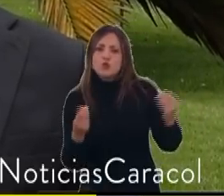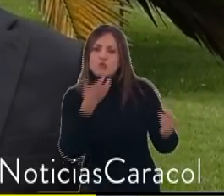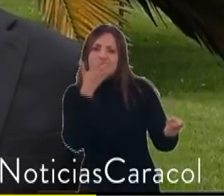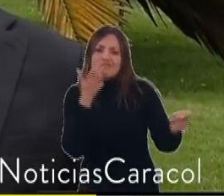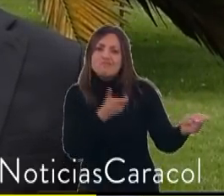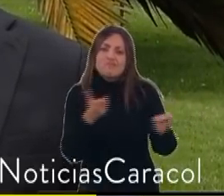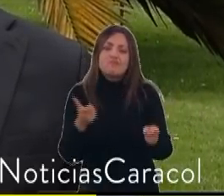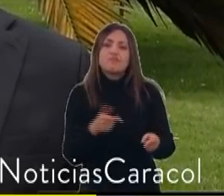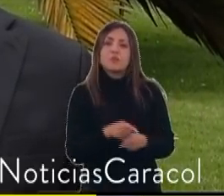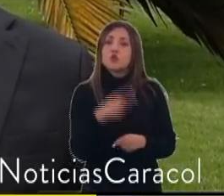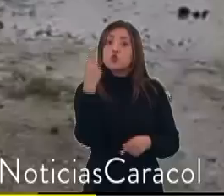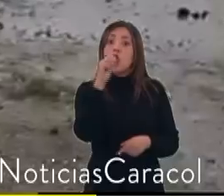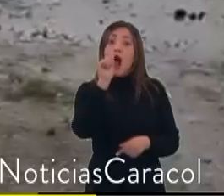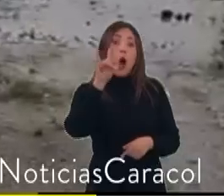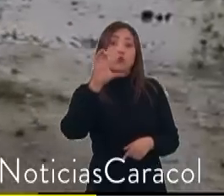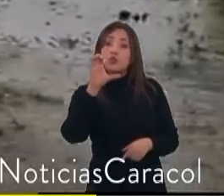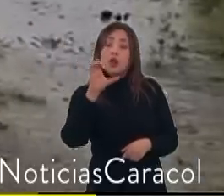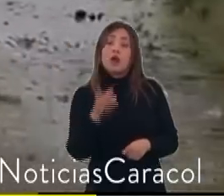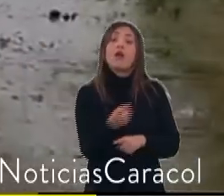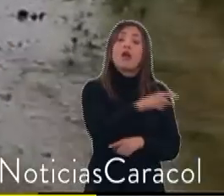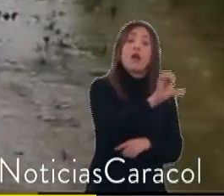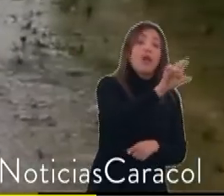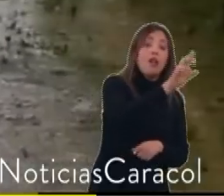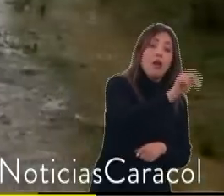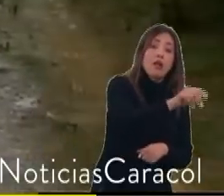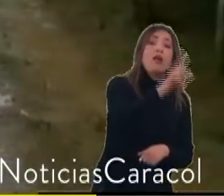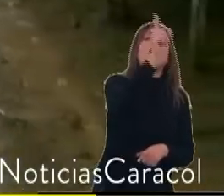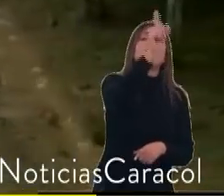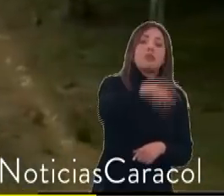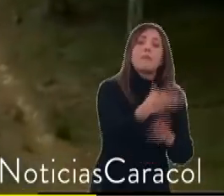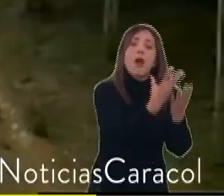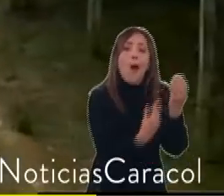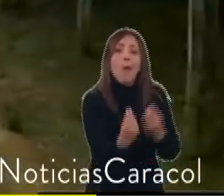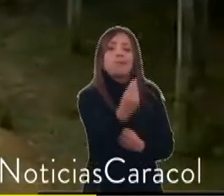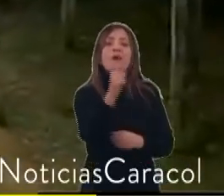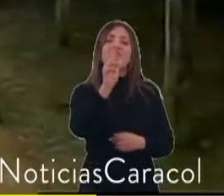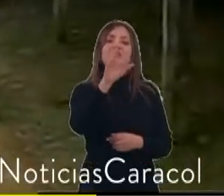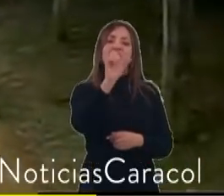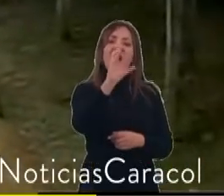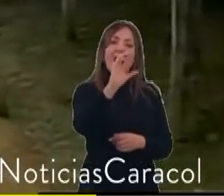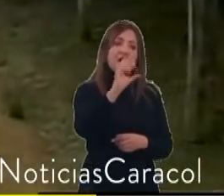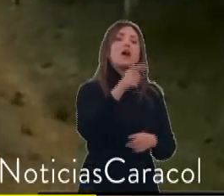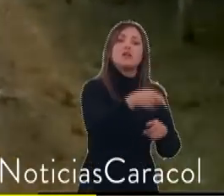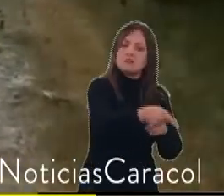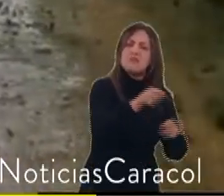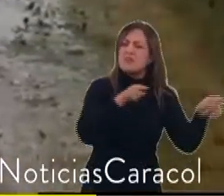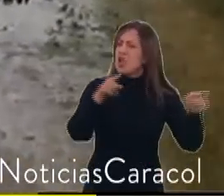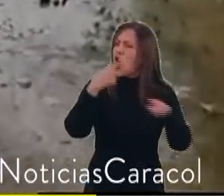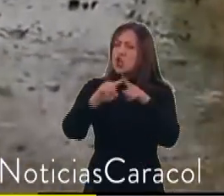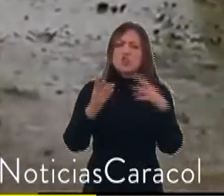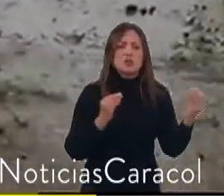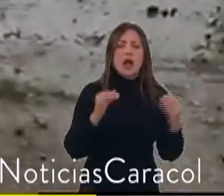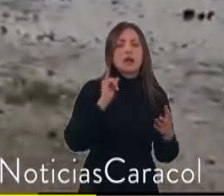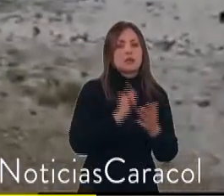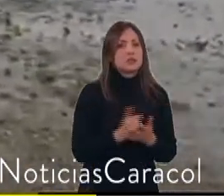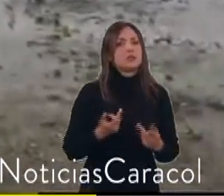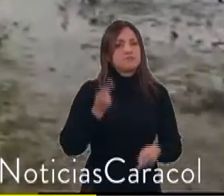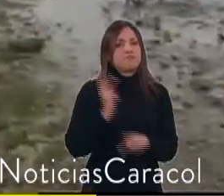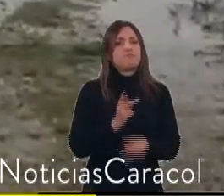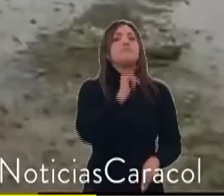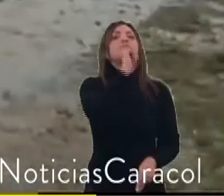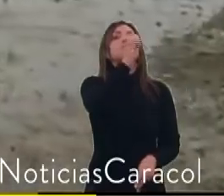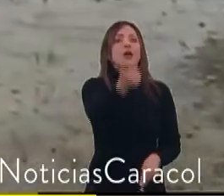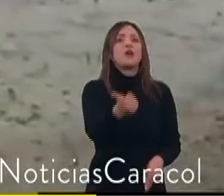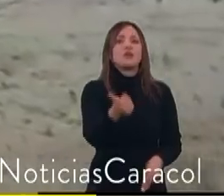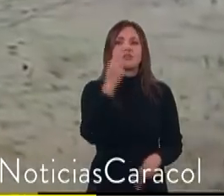solamente de las autodefensas, sino también de las disidencias y demás. Entonces nos pone más en riesgo cuando nos